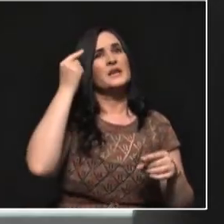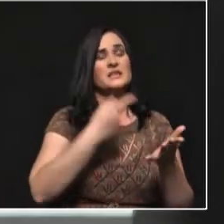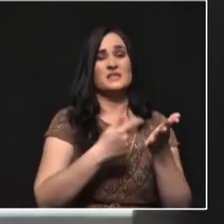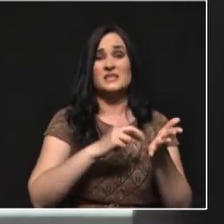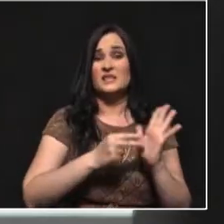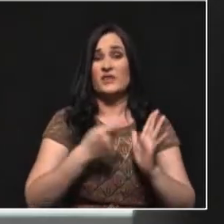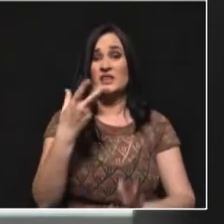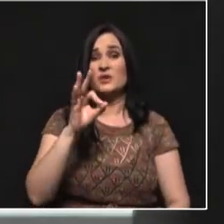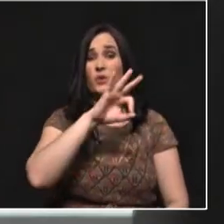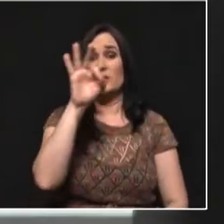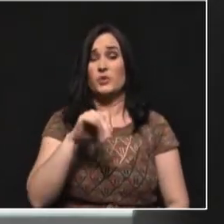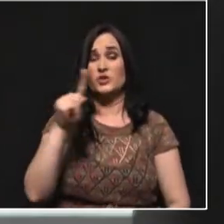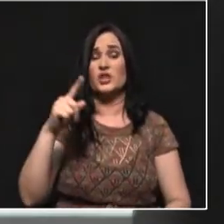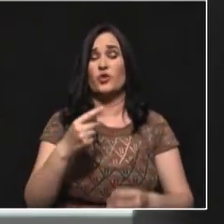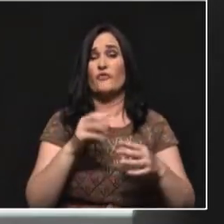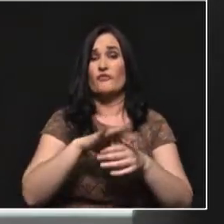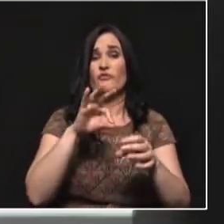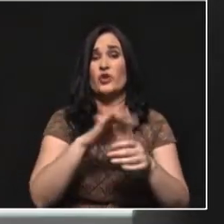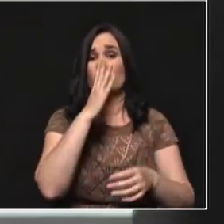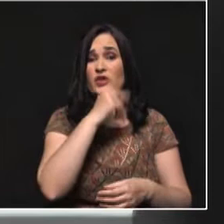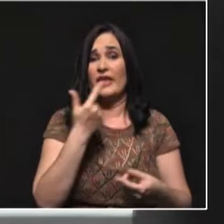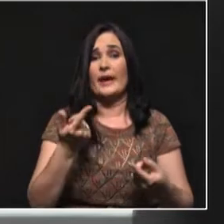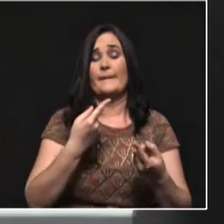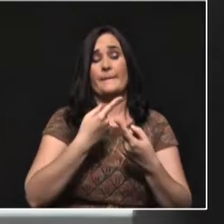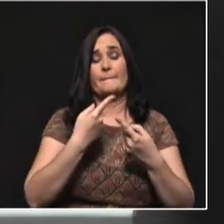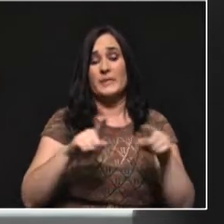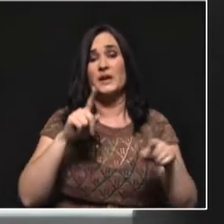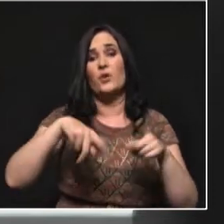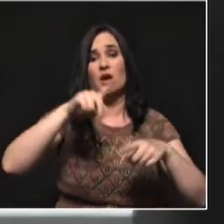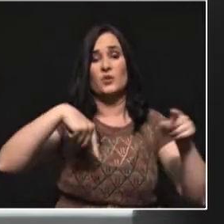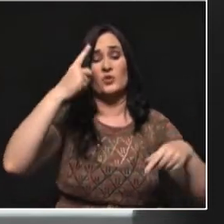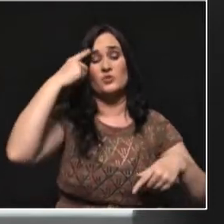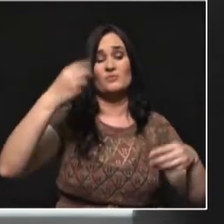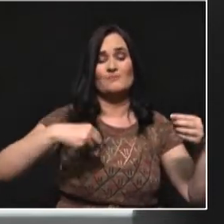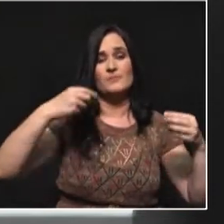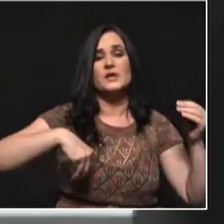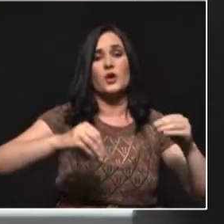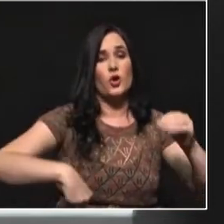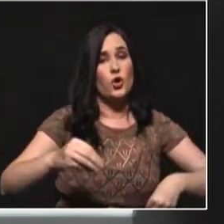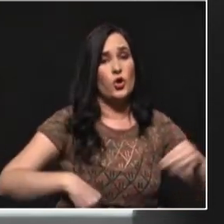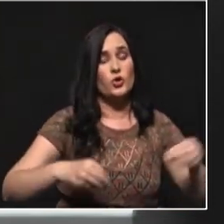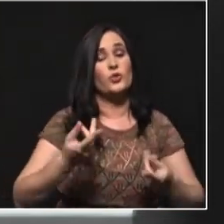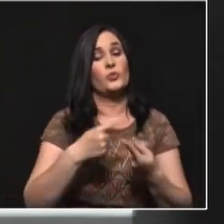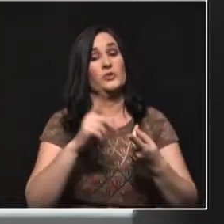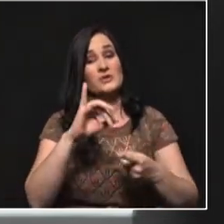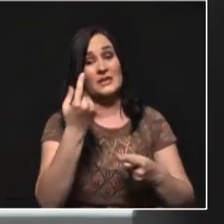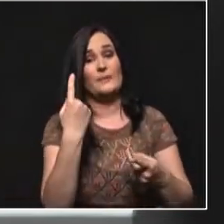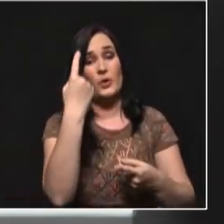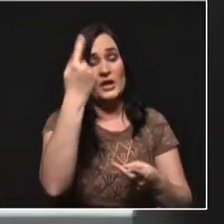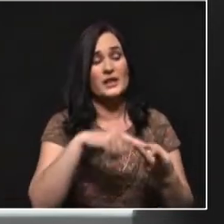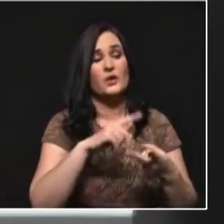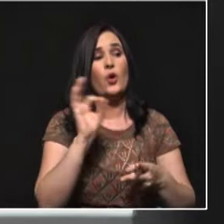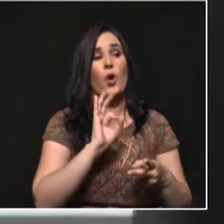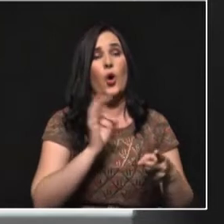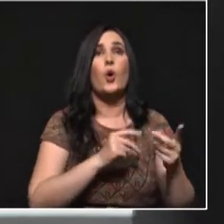que no vota que es culpa de ellos cuando ven políticos corruptos que no resuelven nada, pero tampoco podemos decir que tienen todo el